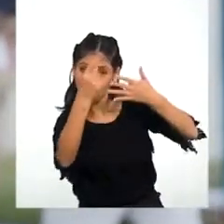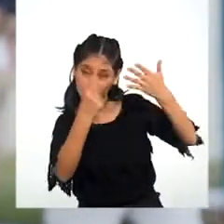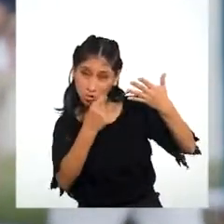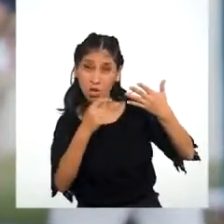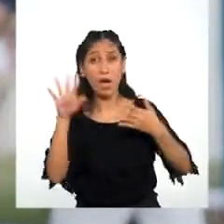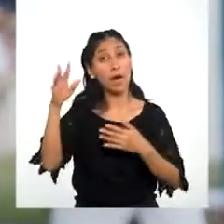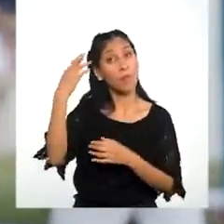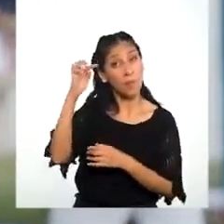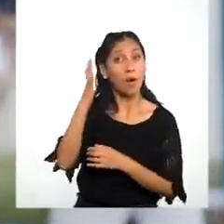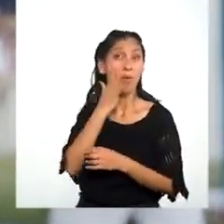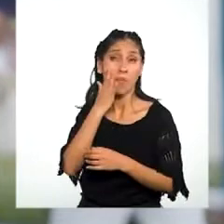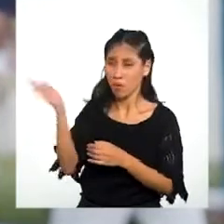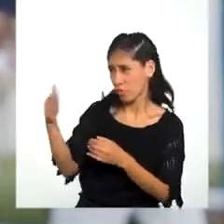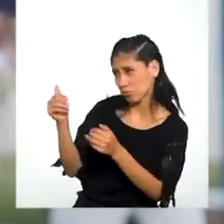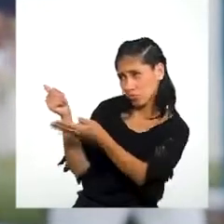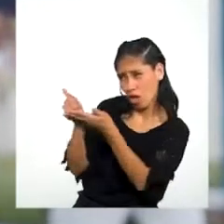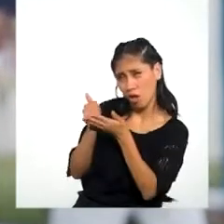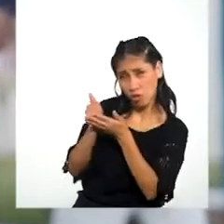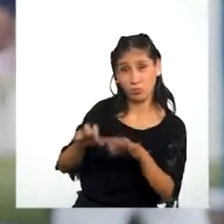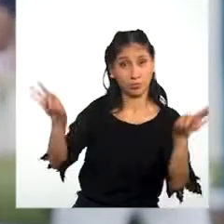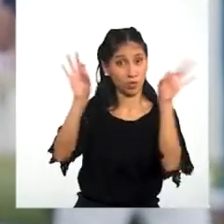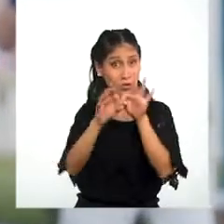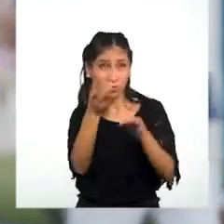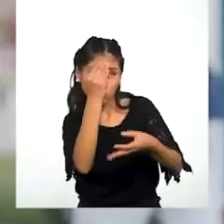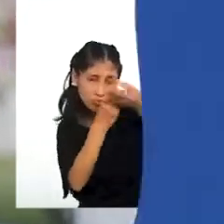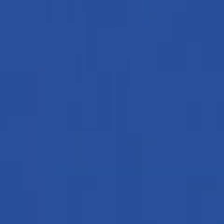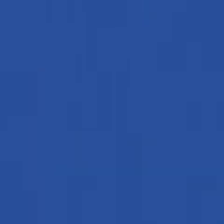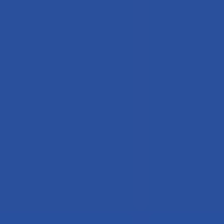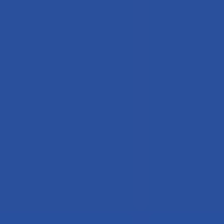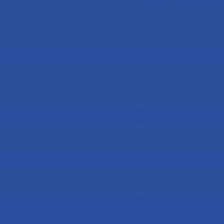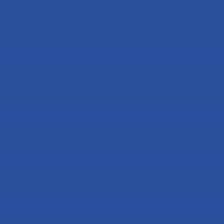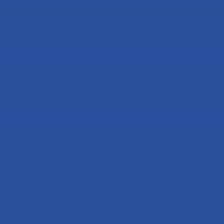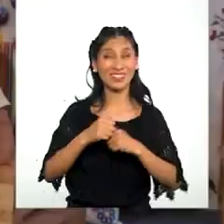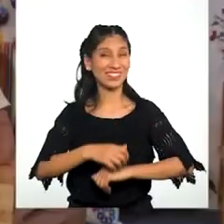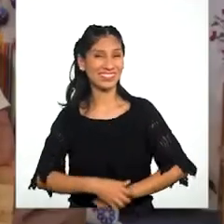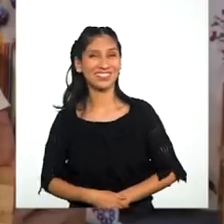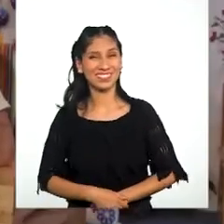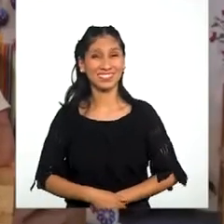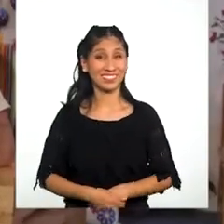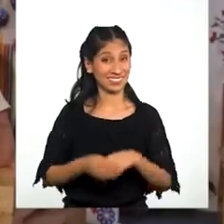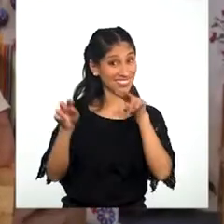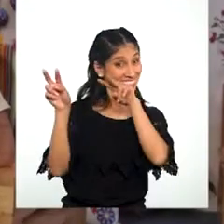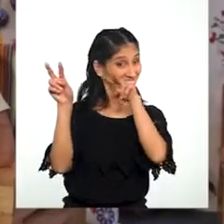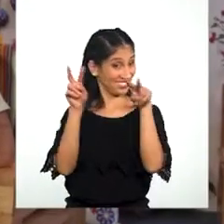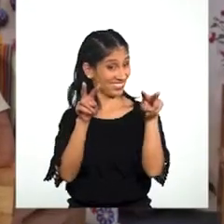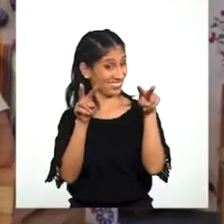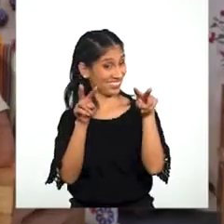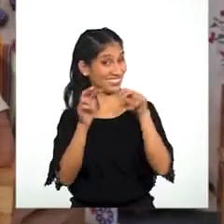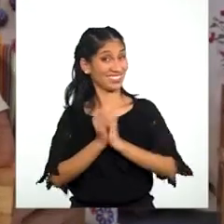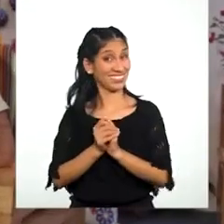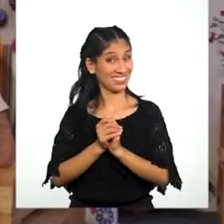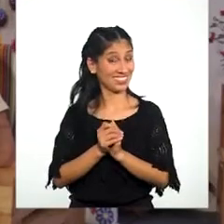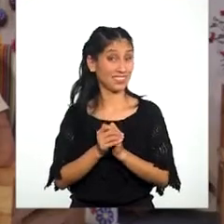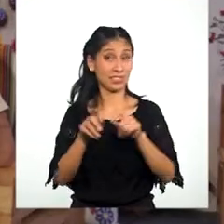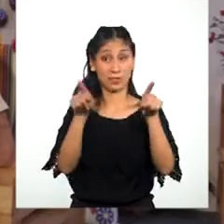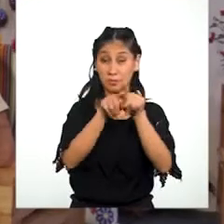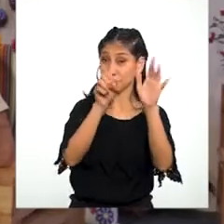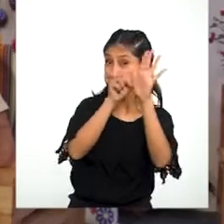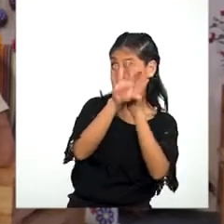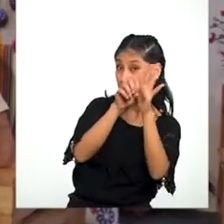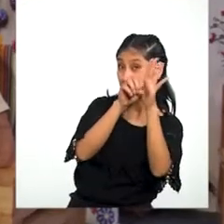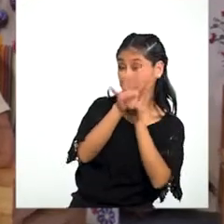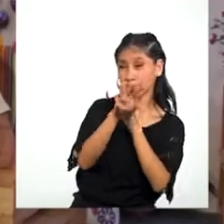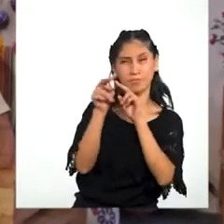importante Estar bien informados ¡Chirrin! ¿Viste Héctor? Además de ese video